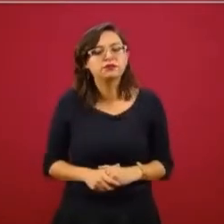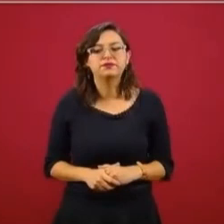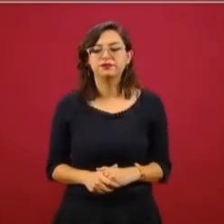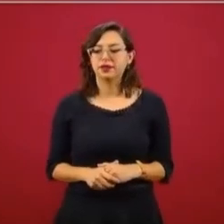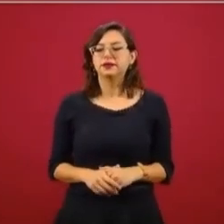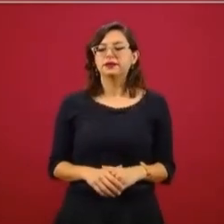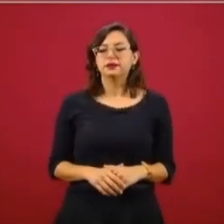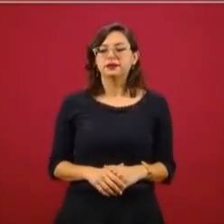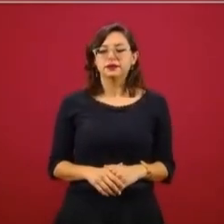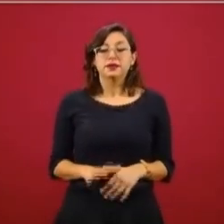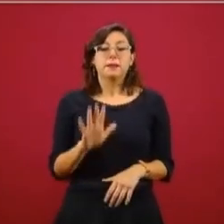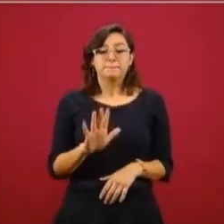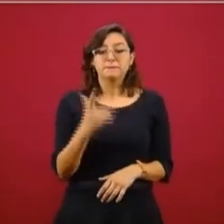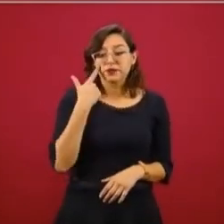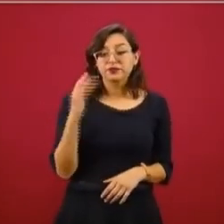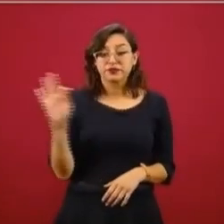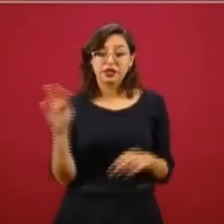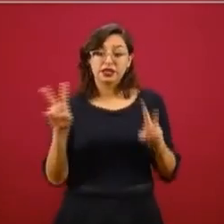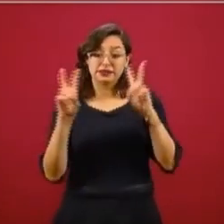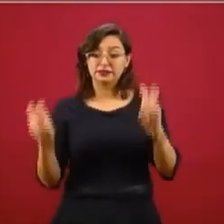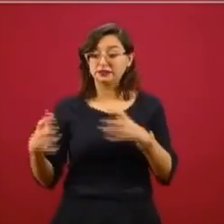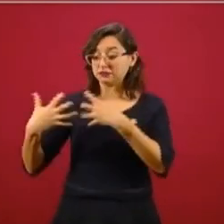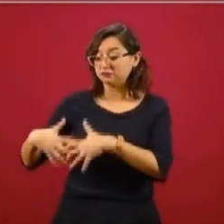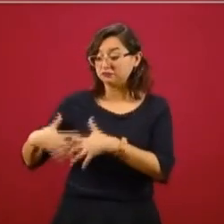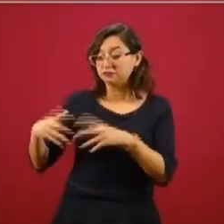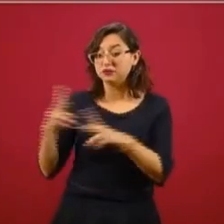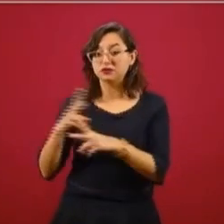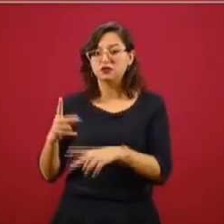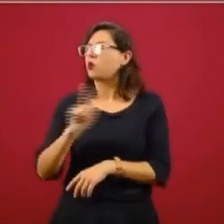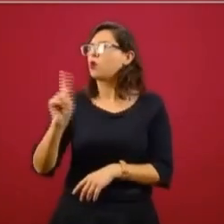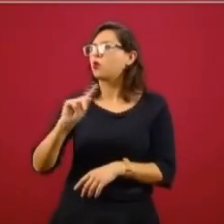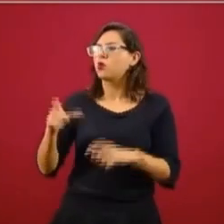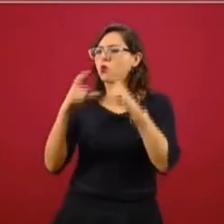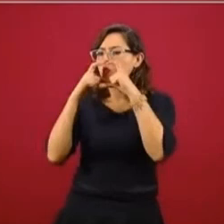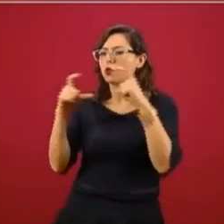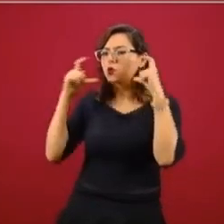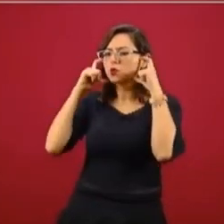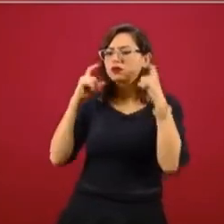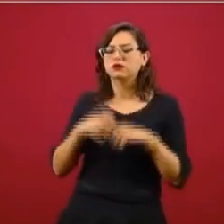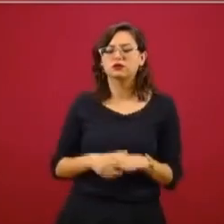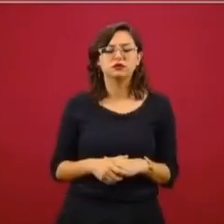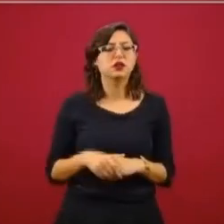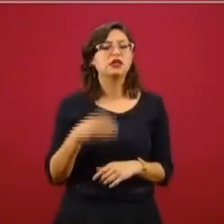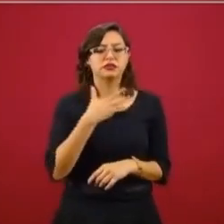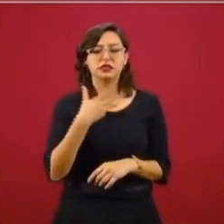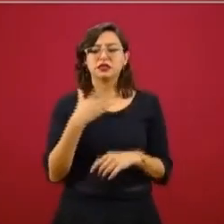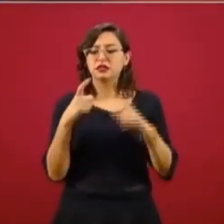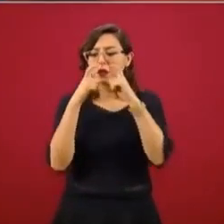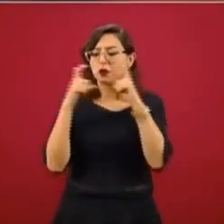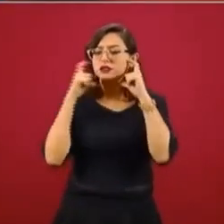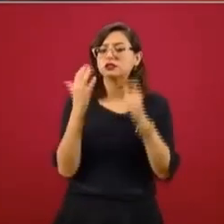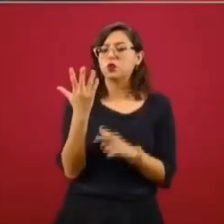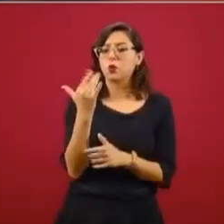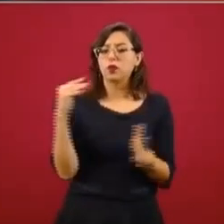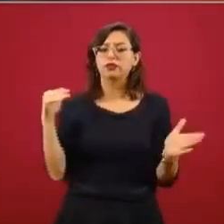de los ventiladores, a lo mejor es a eso a lo que te refieres. A los cubrebocas. Ah. capacidad para producir 50 mil